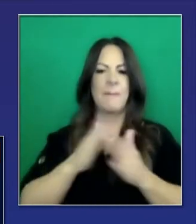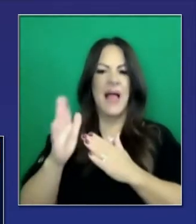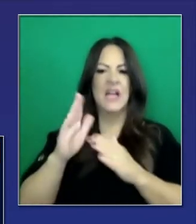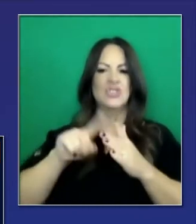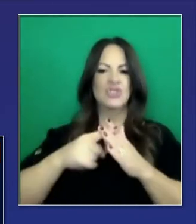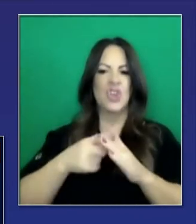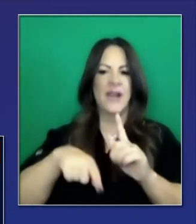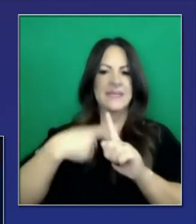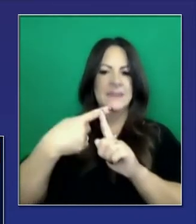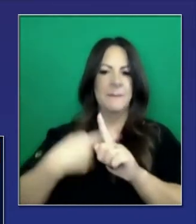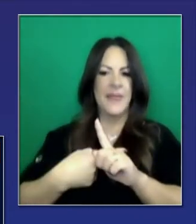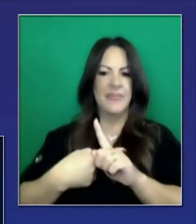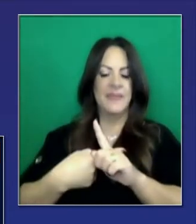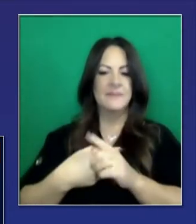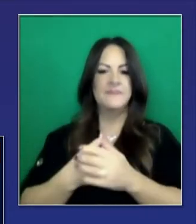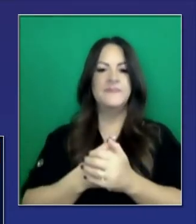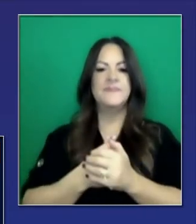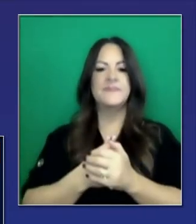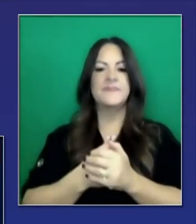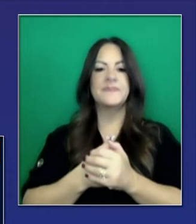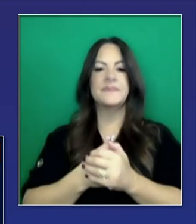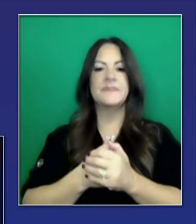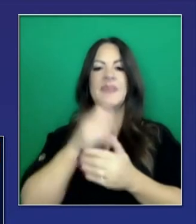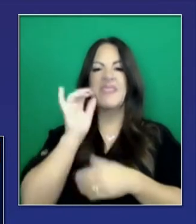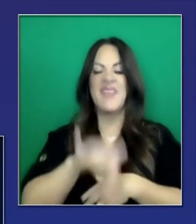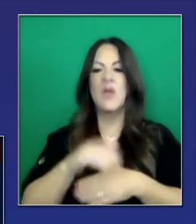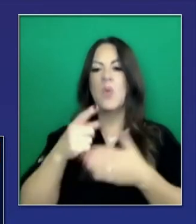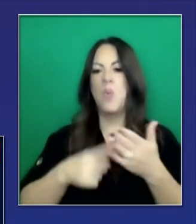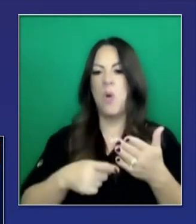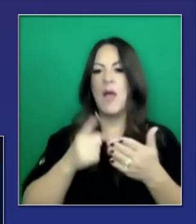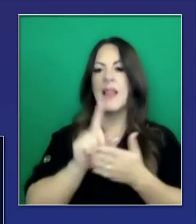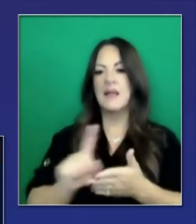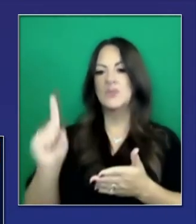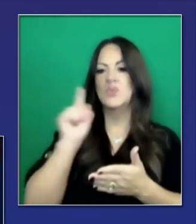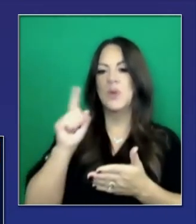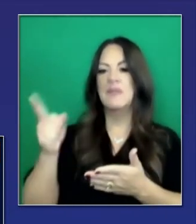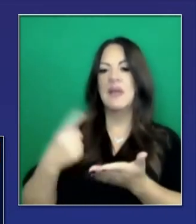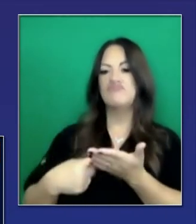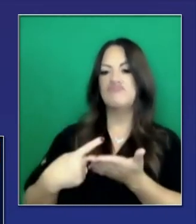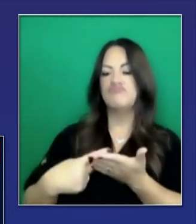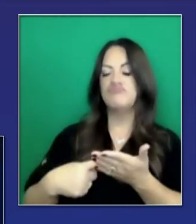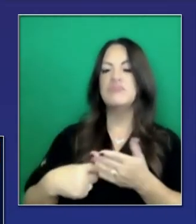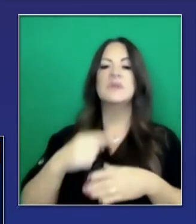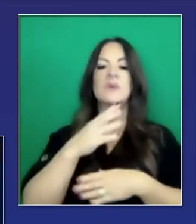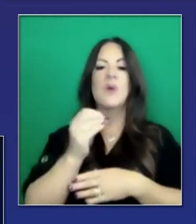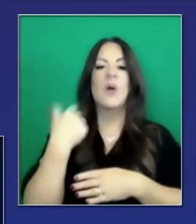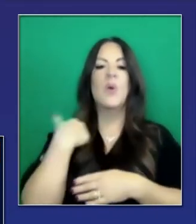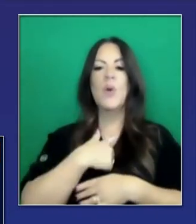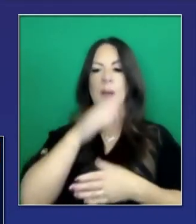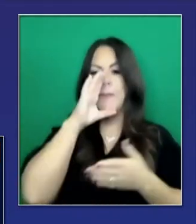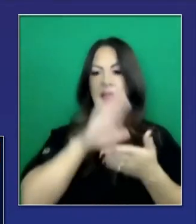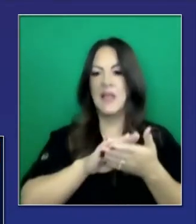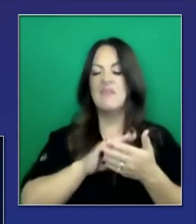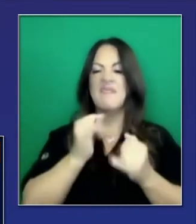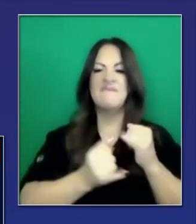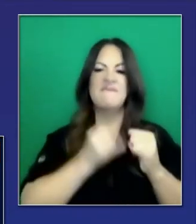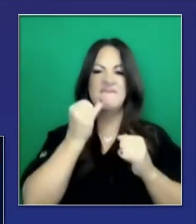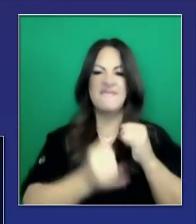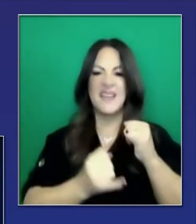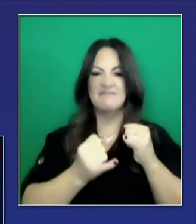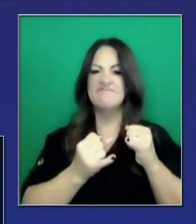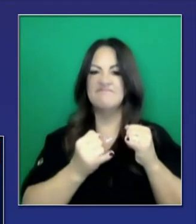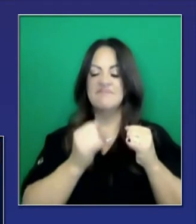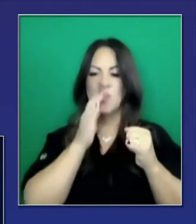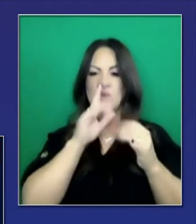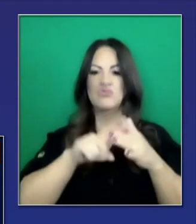o sea, el próximo mes, esto es lo que se está considerando, lo que fue discutido la semana pasada, y lo que creemos que será finalizado